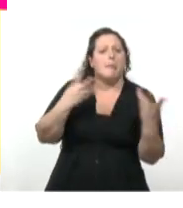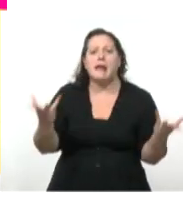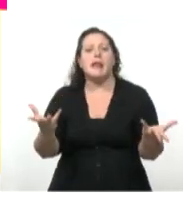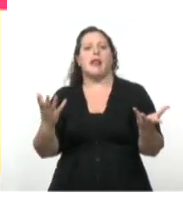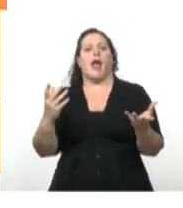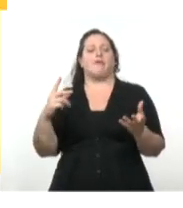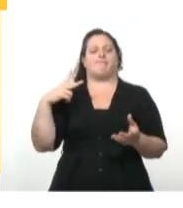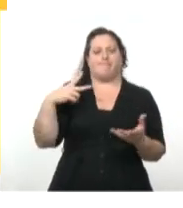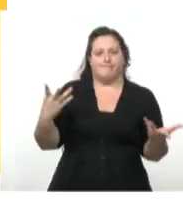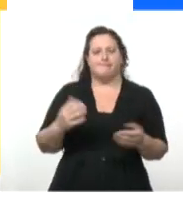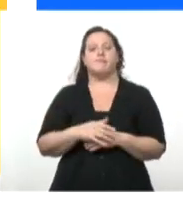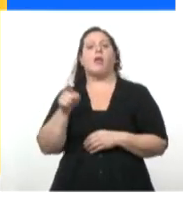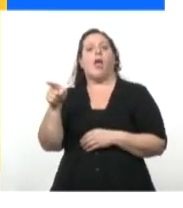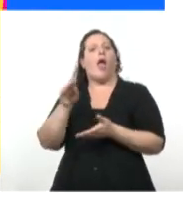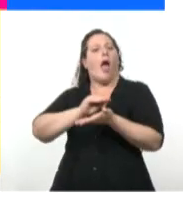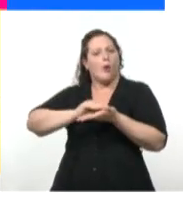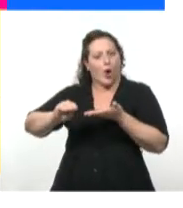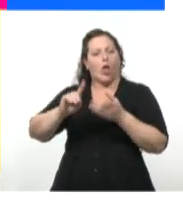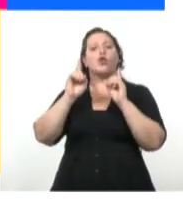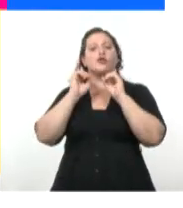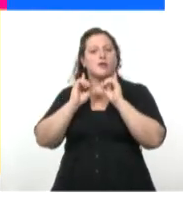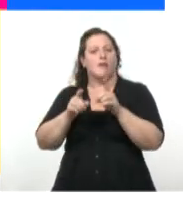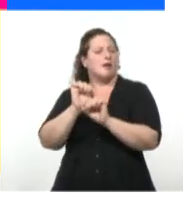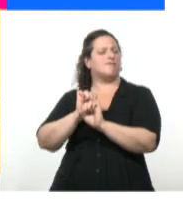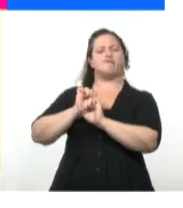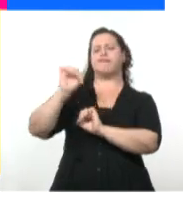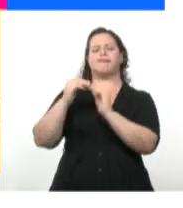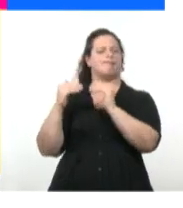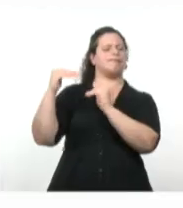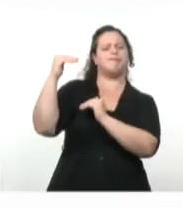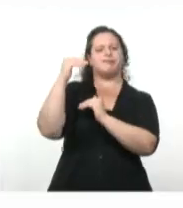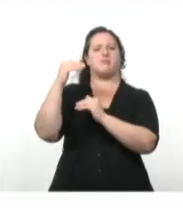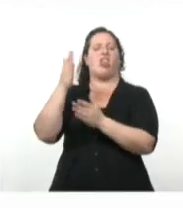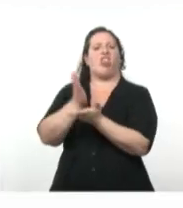abogado, doctor en Derecho Civil y licenciado en Derecho Diplomático.